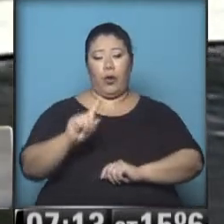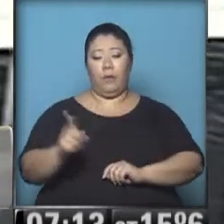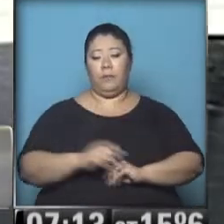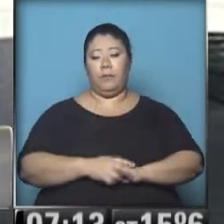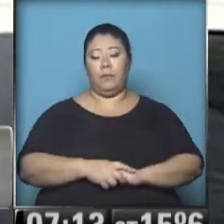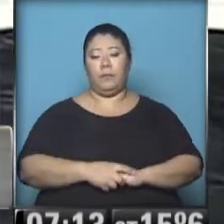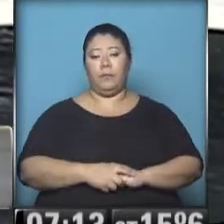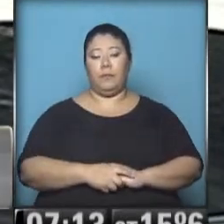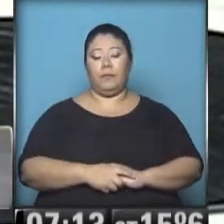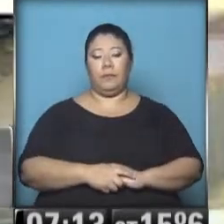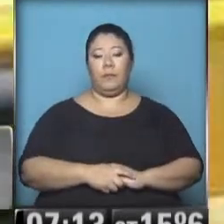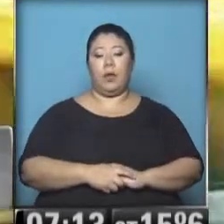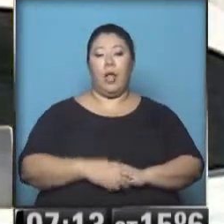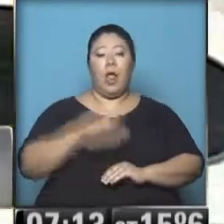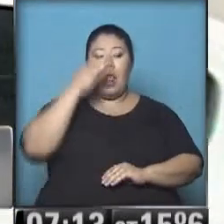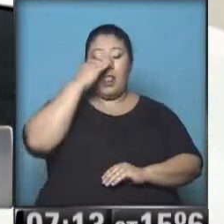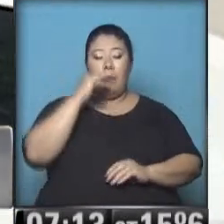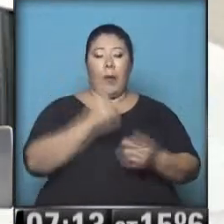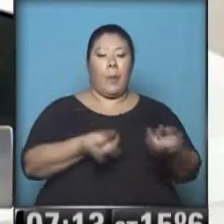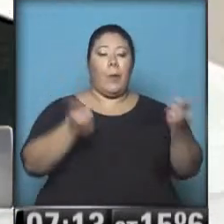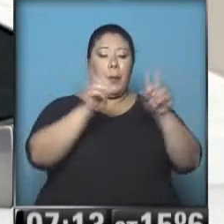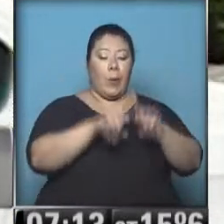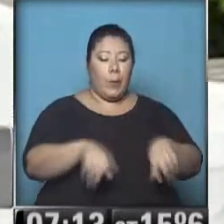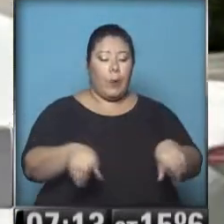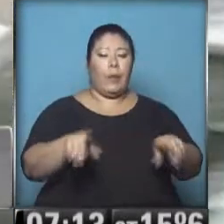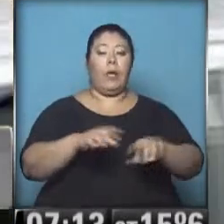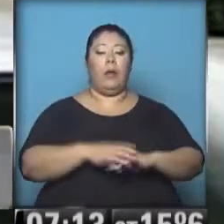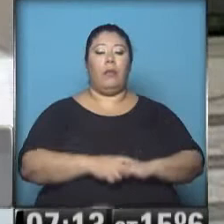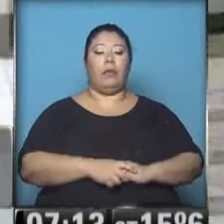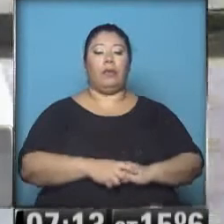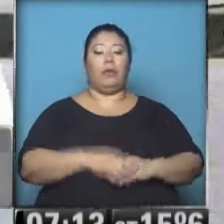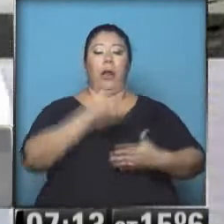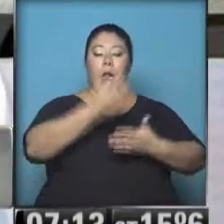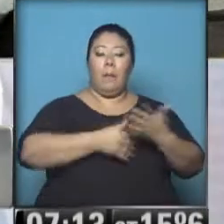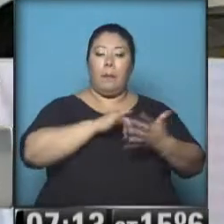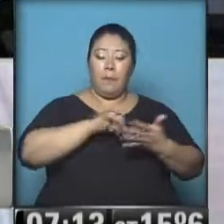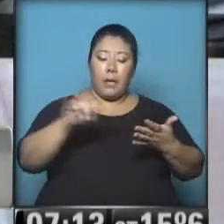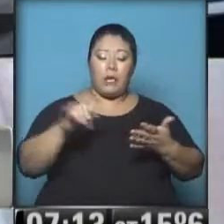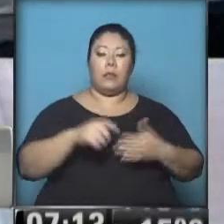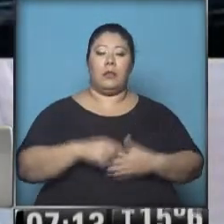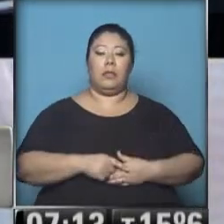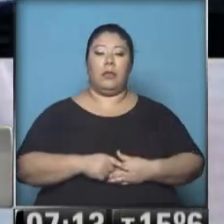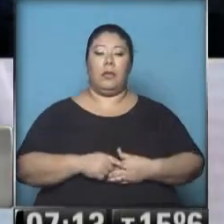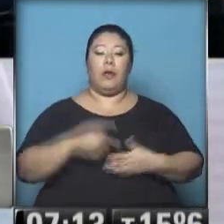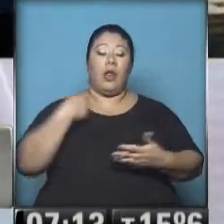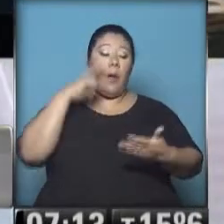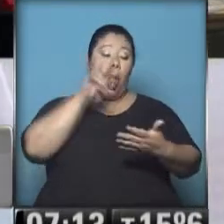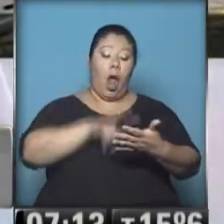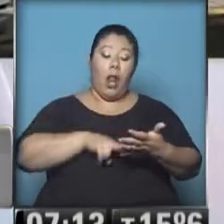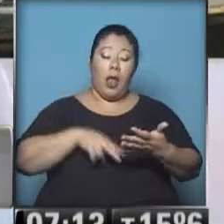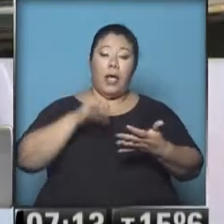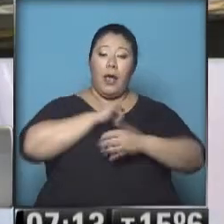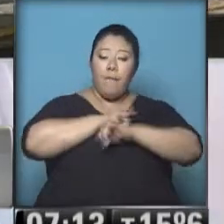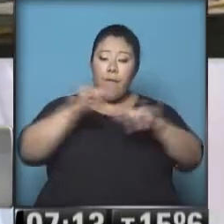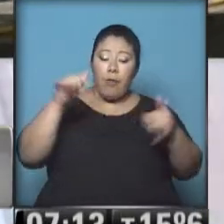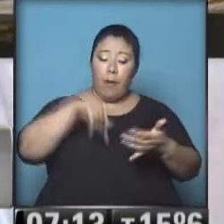más adelante vamos a volver a la espera de un nuevo parte médico, recordemos que el que leías corresponde al día de ayer, vamos a quedarnos allí